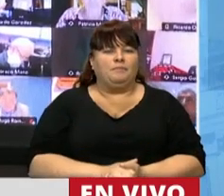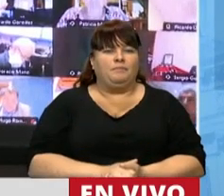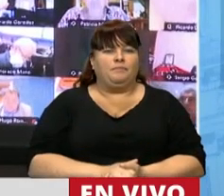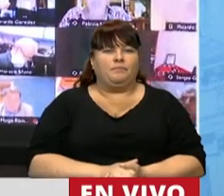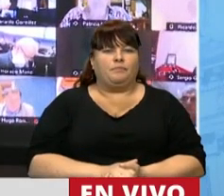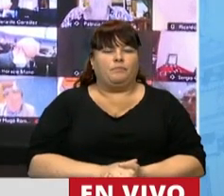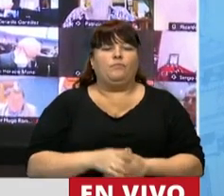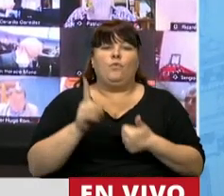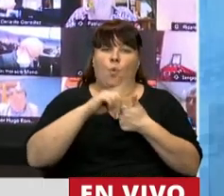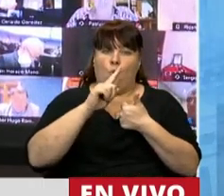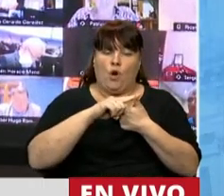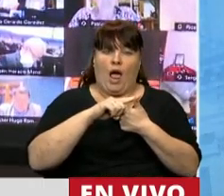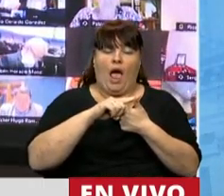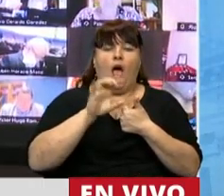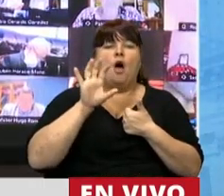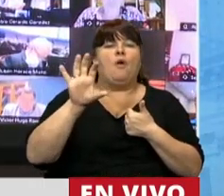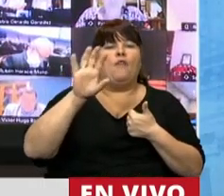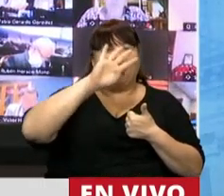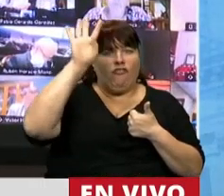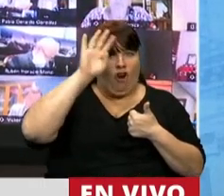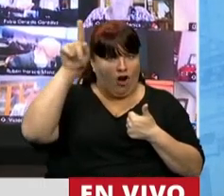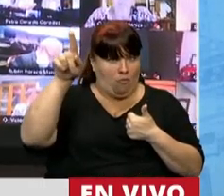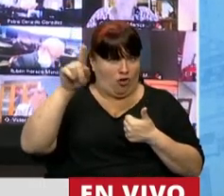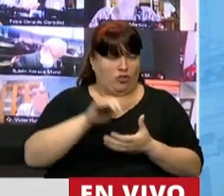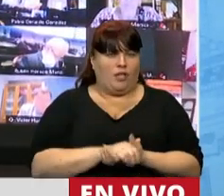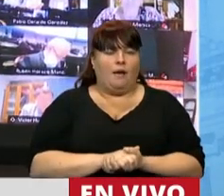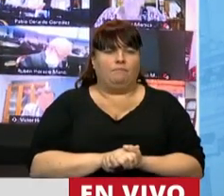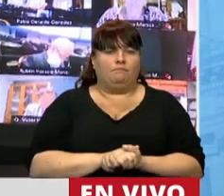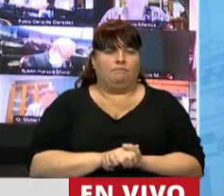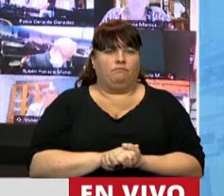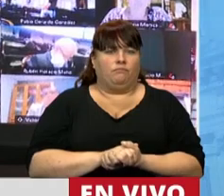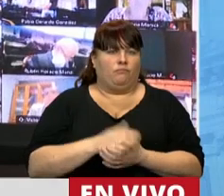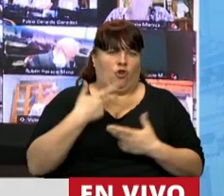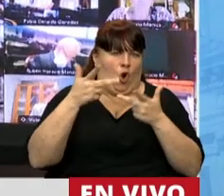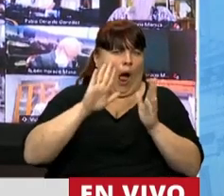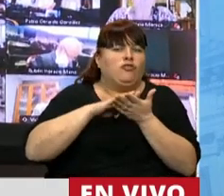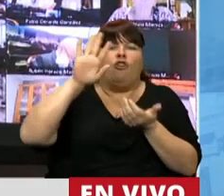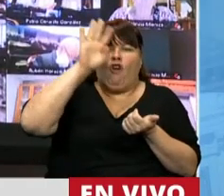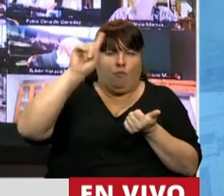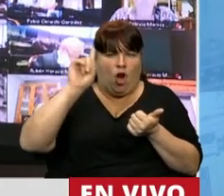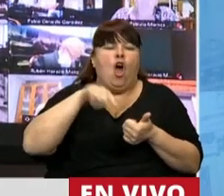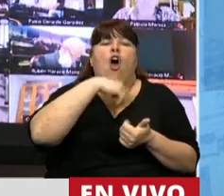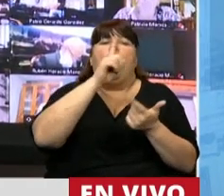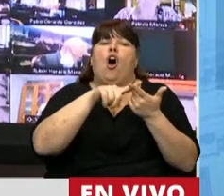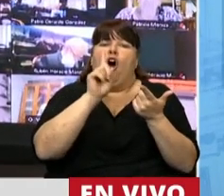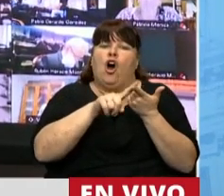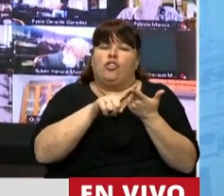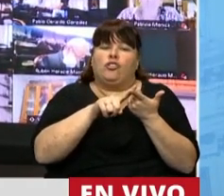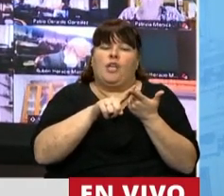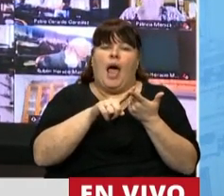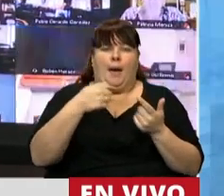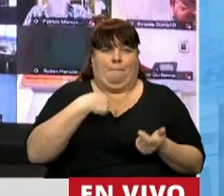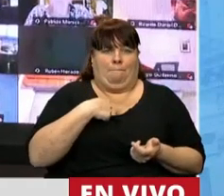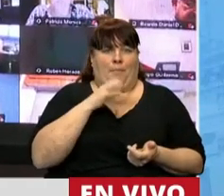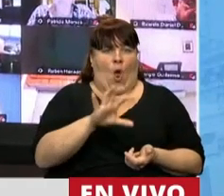embargo que si bien ese es el criterio que se ha aplicado a prácticamente todas las provincias, hay